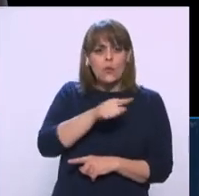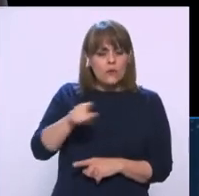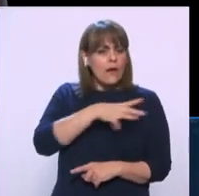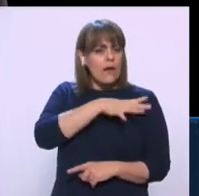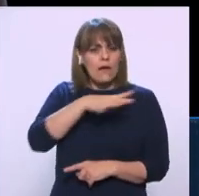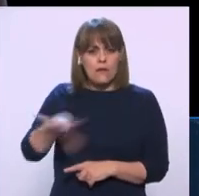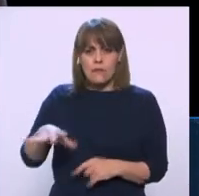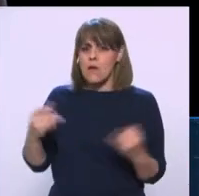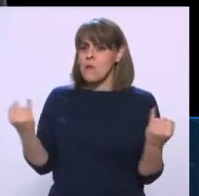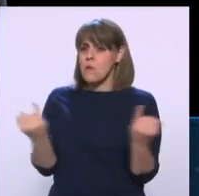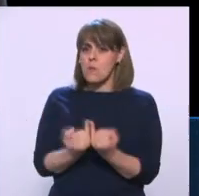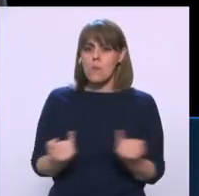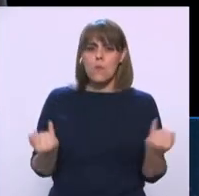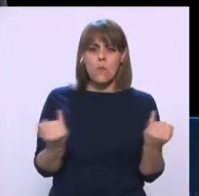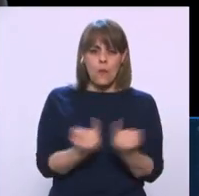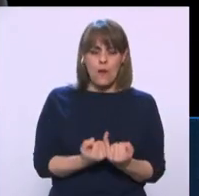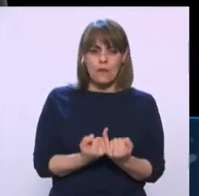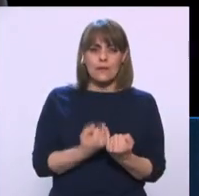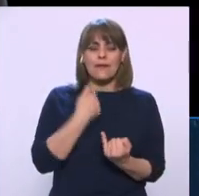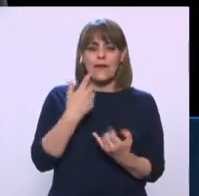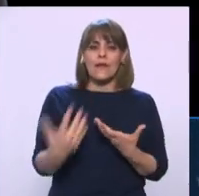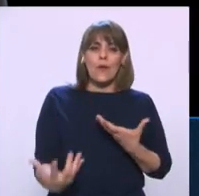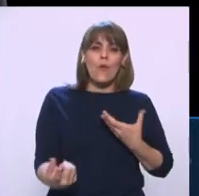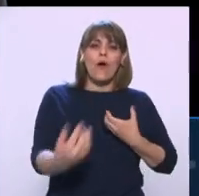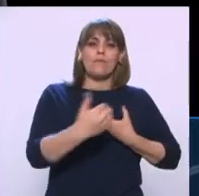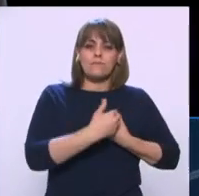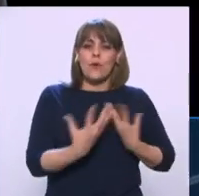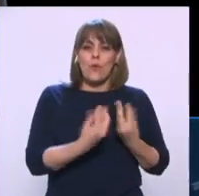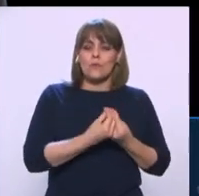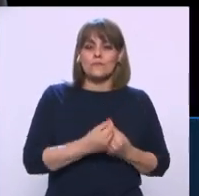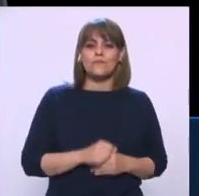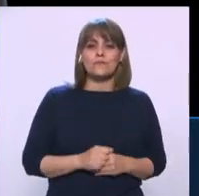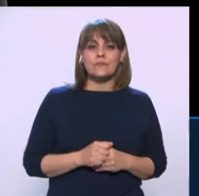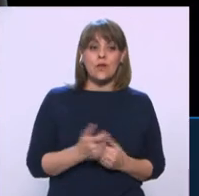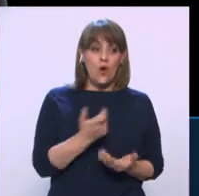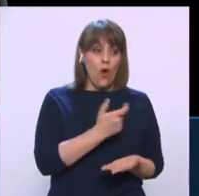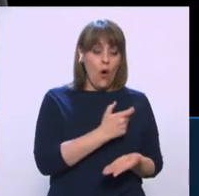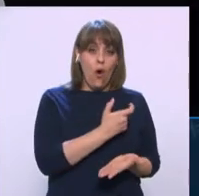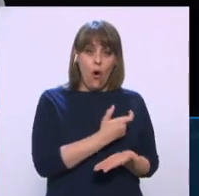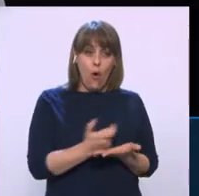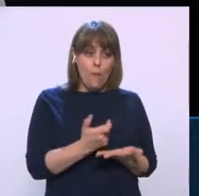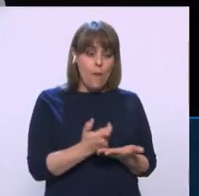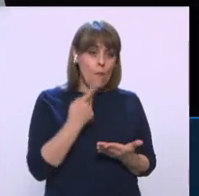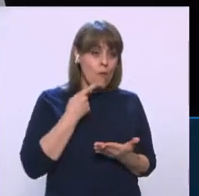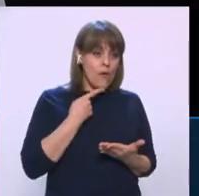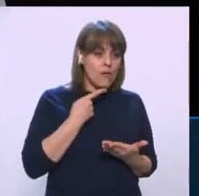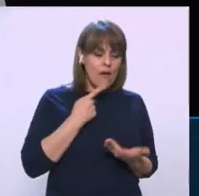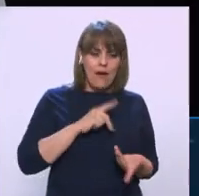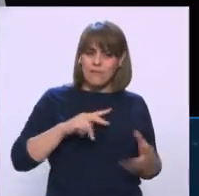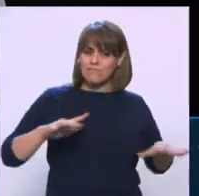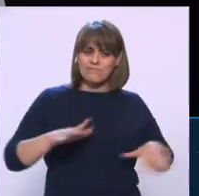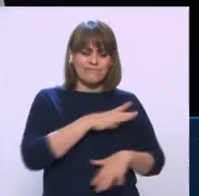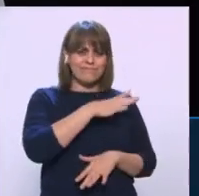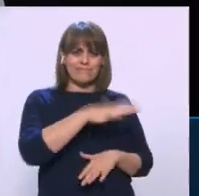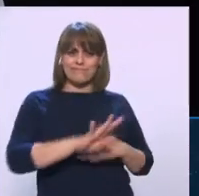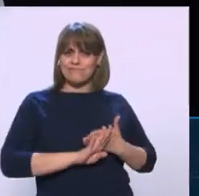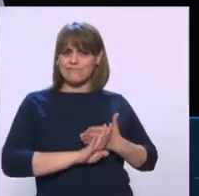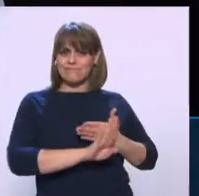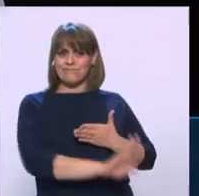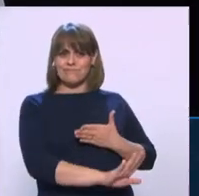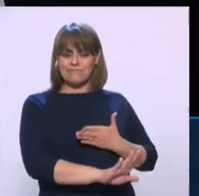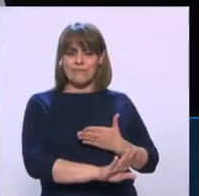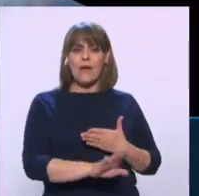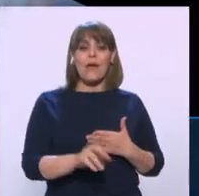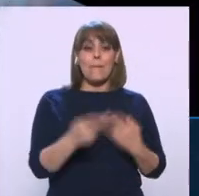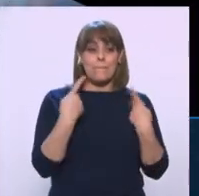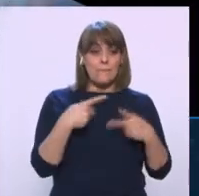Esas elecciones Y dijo que se tiene que rechazar La compra de la política Por el dinero Y que la militancia Debe defender Este